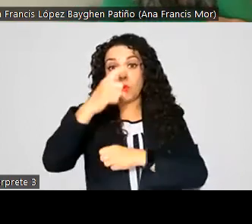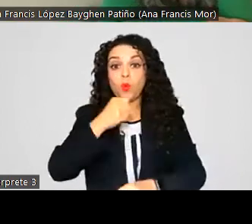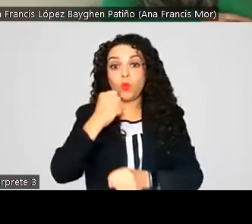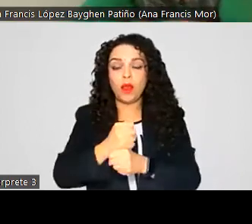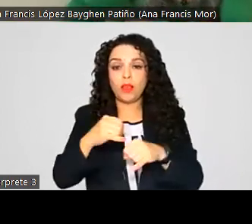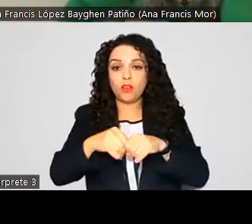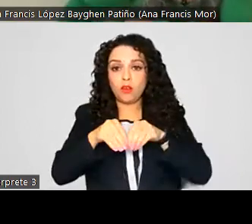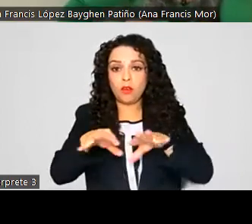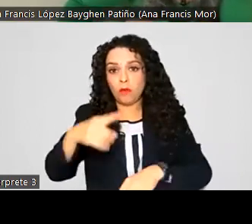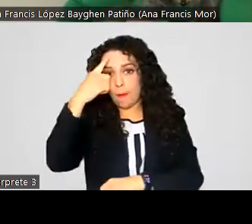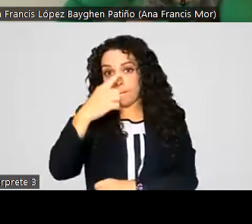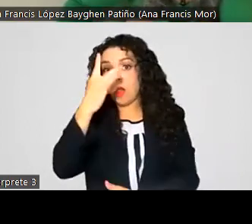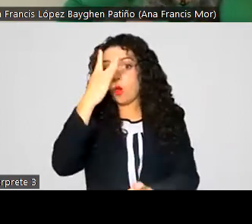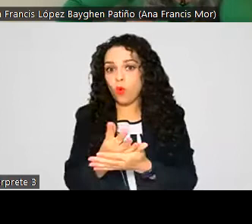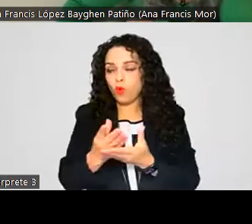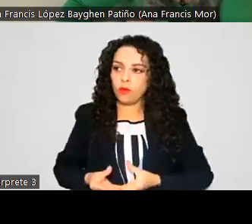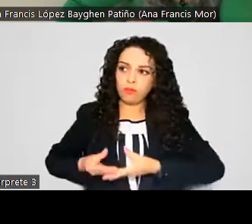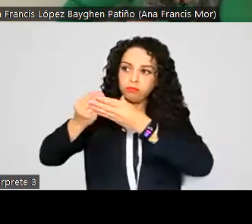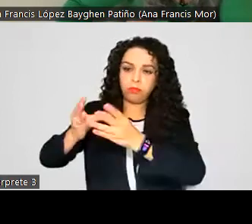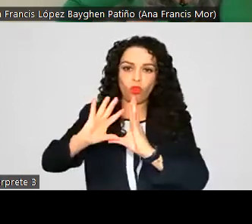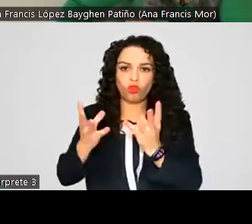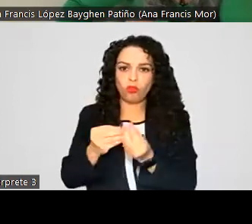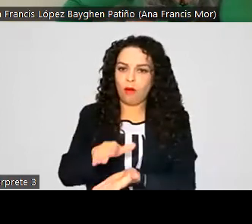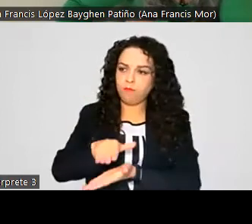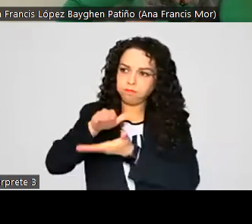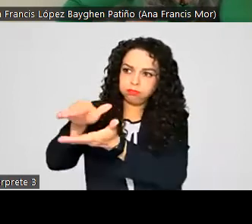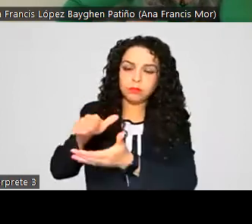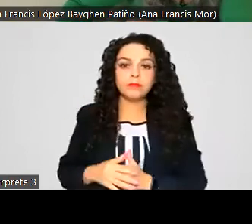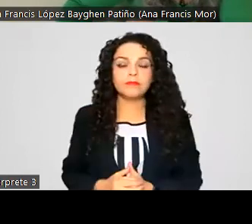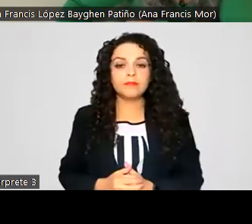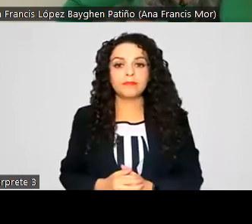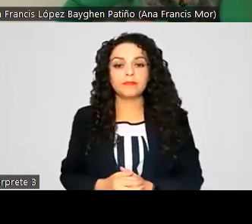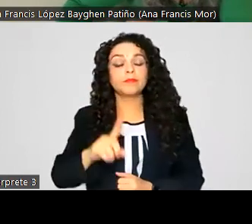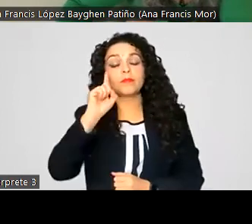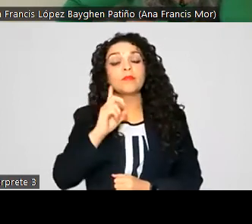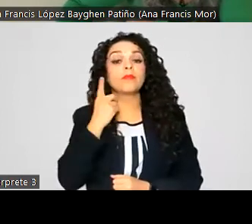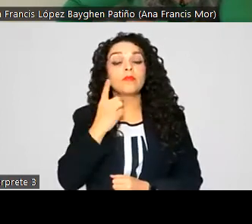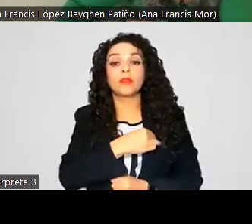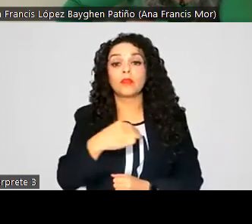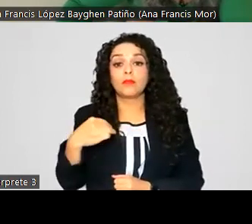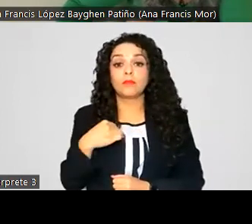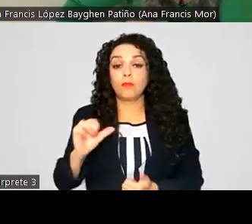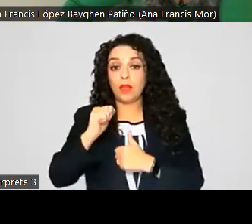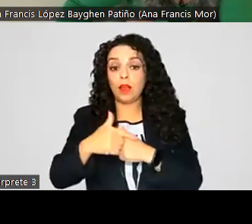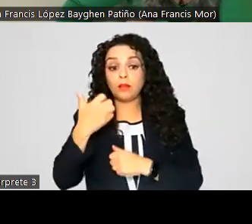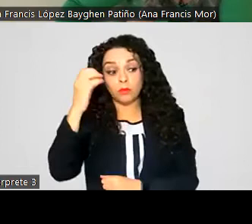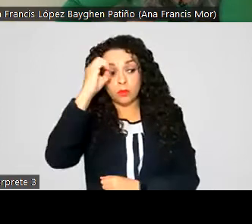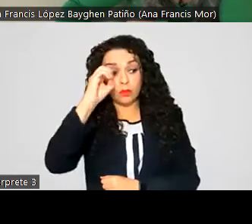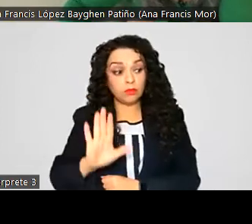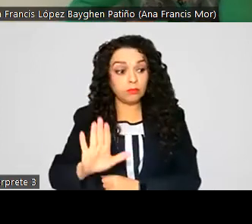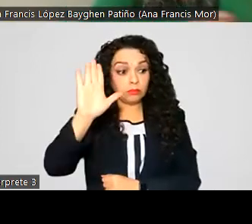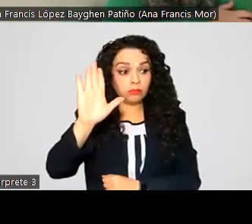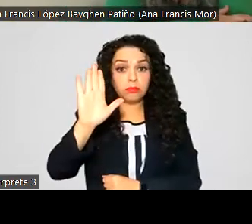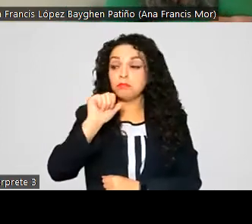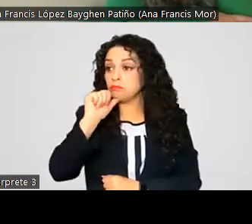solo documento con la información integrada. Si no hubiera comentarios de las diputadas integrantes, le solicitaría a la diputada secretaria nos